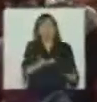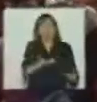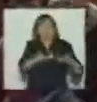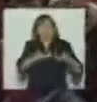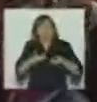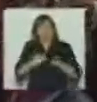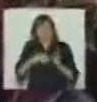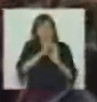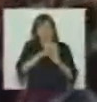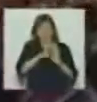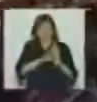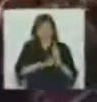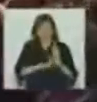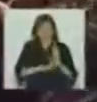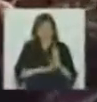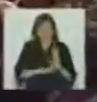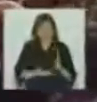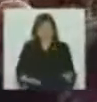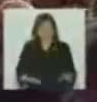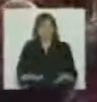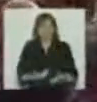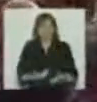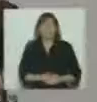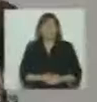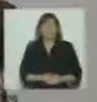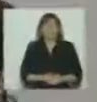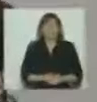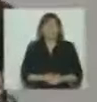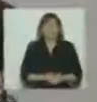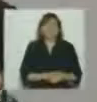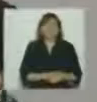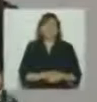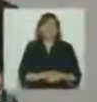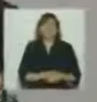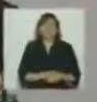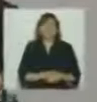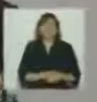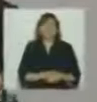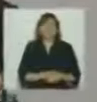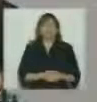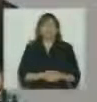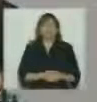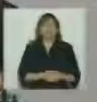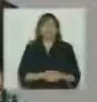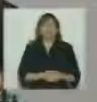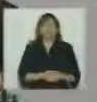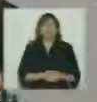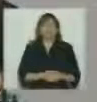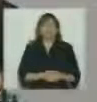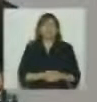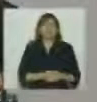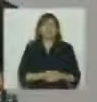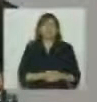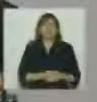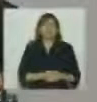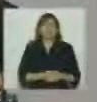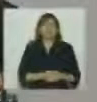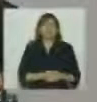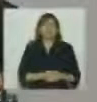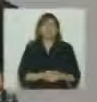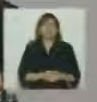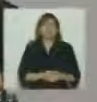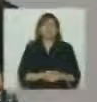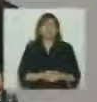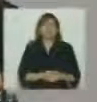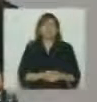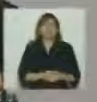para todos los argentinos. Y hoy, con estas inauguraciones que estamos haciendo